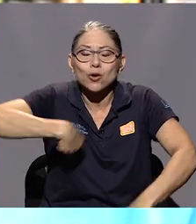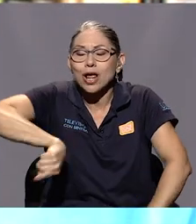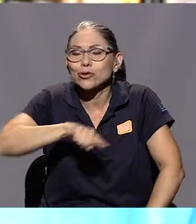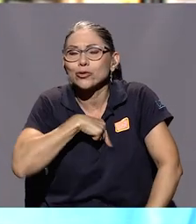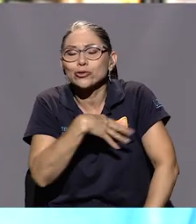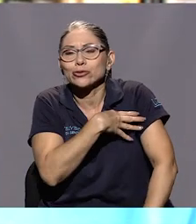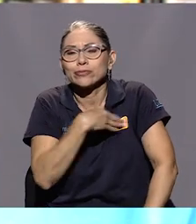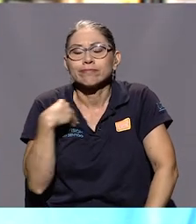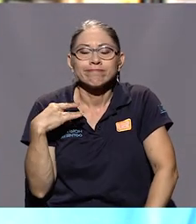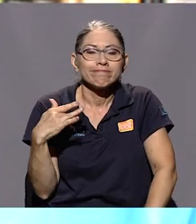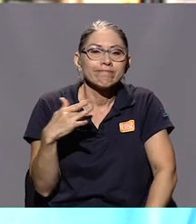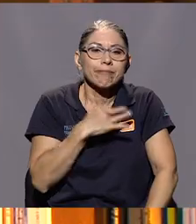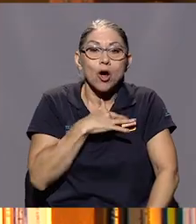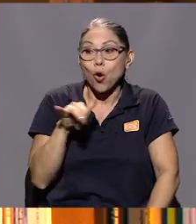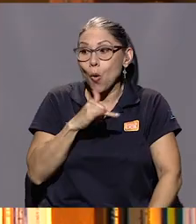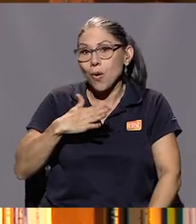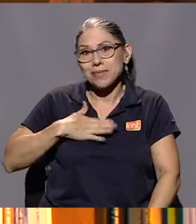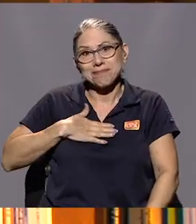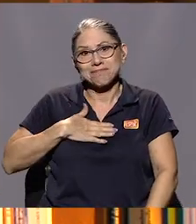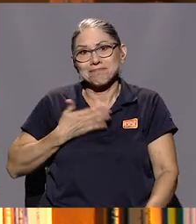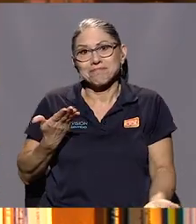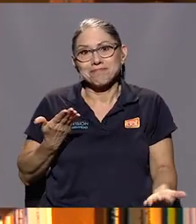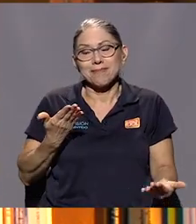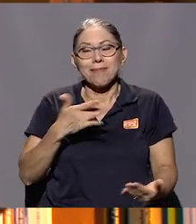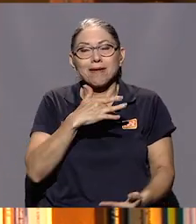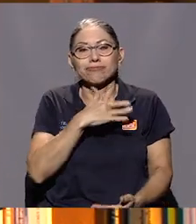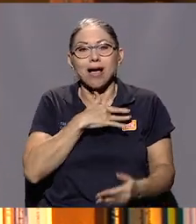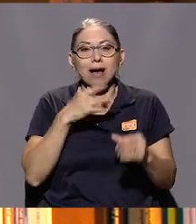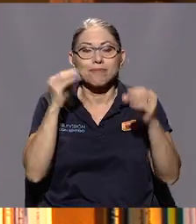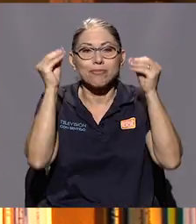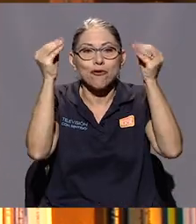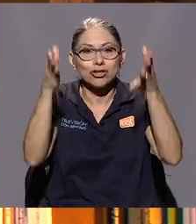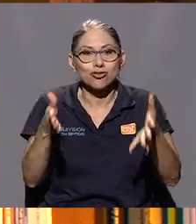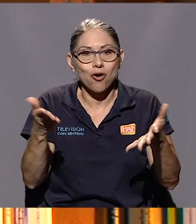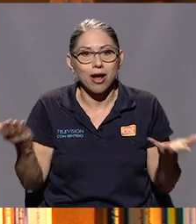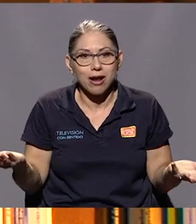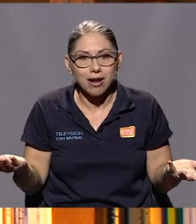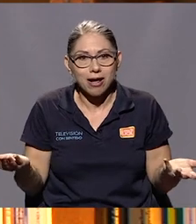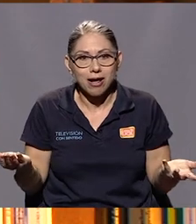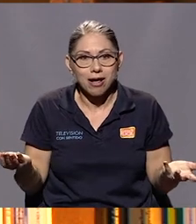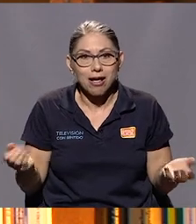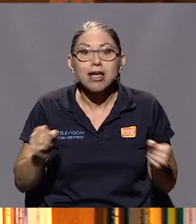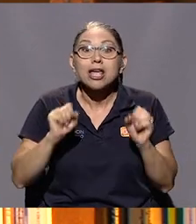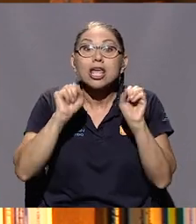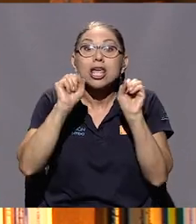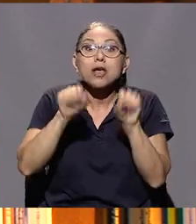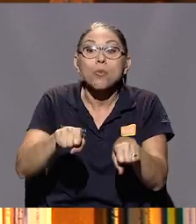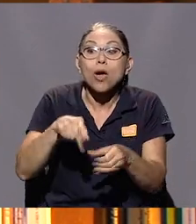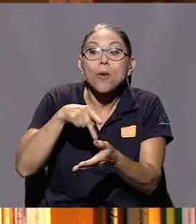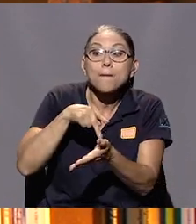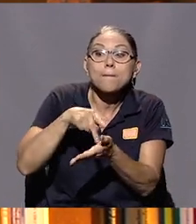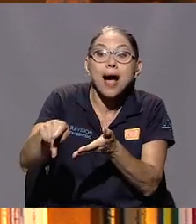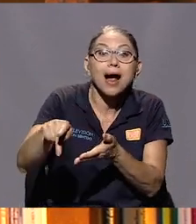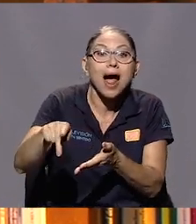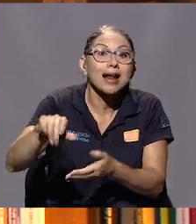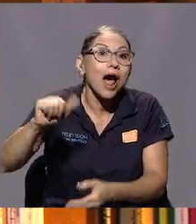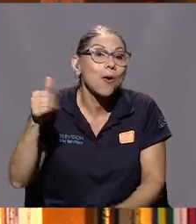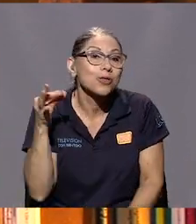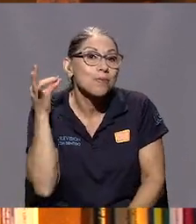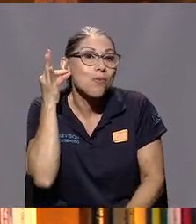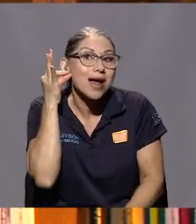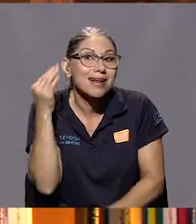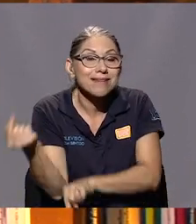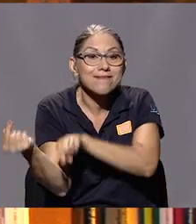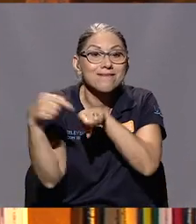lo que nos encanta como a mí ser profesora y puedo pagarle a otra